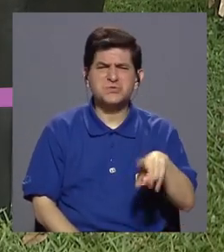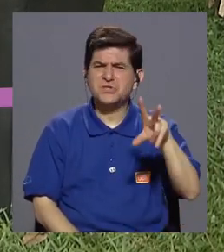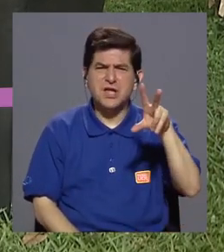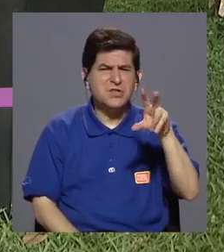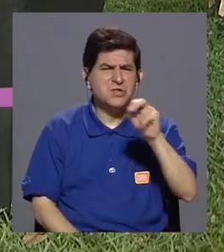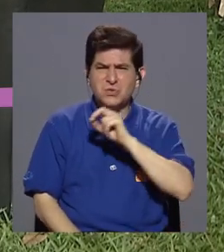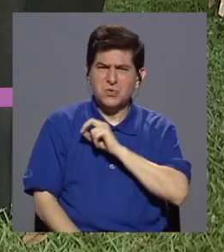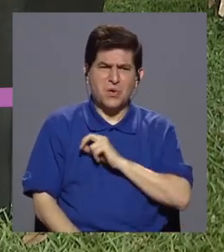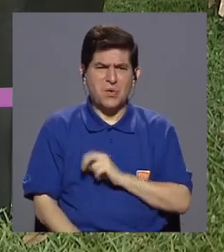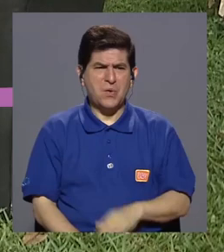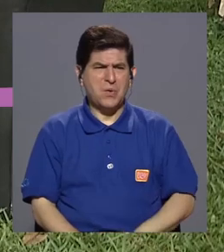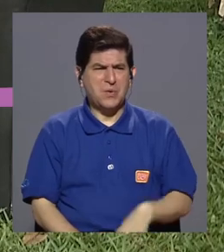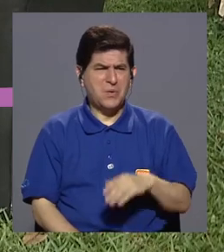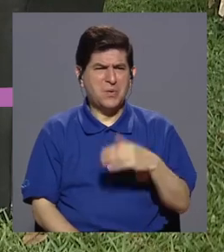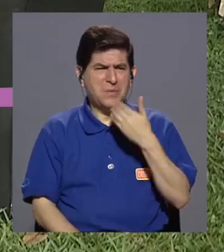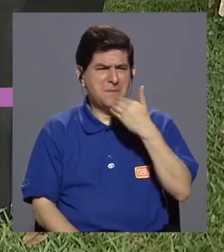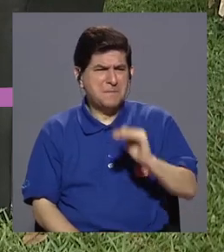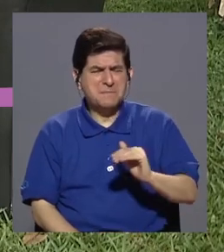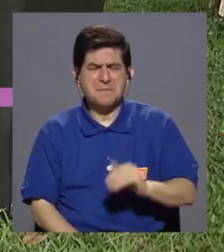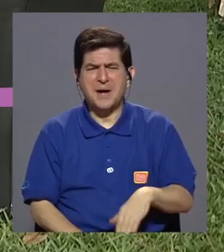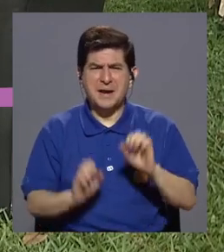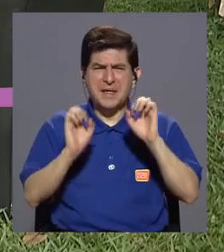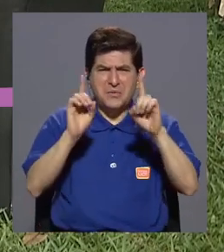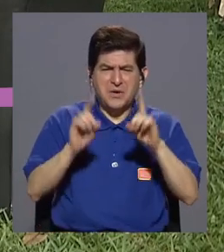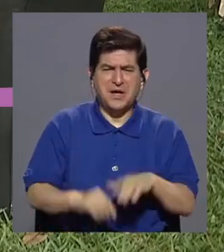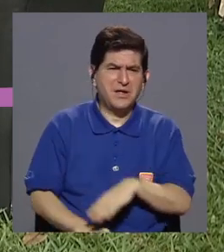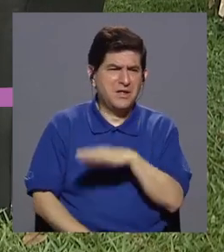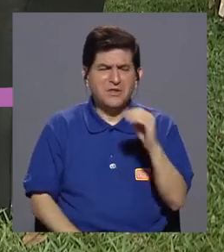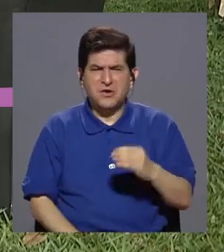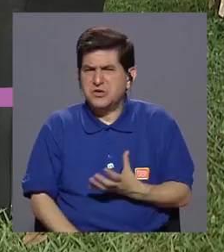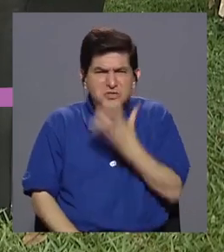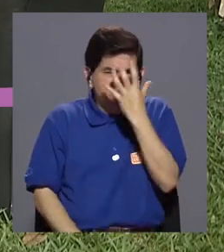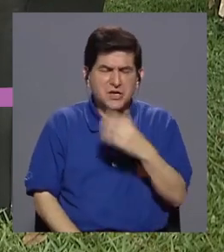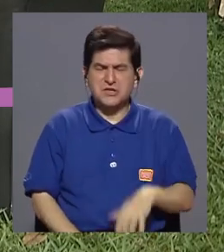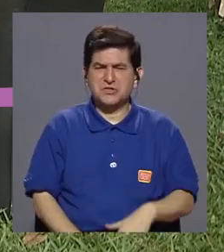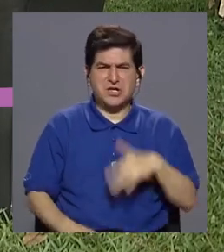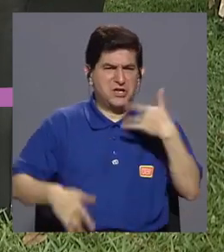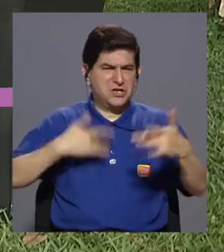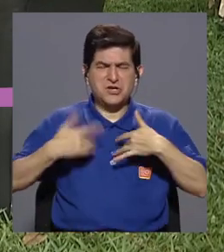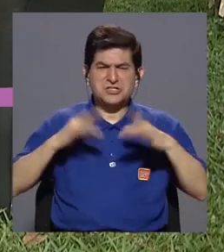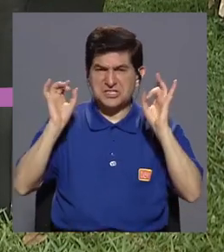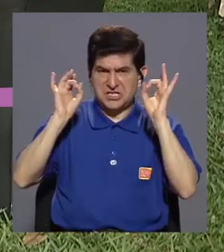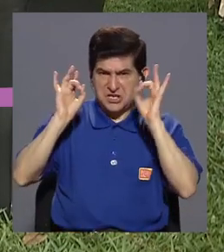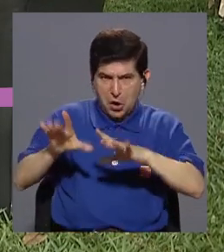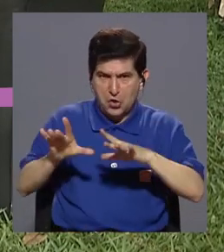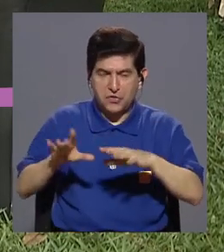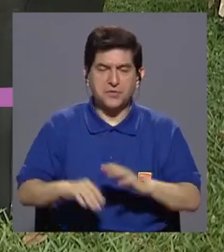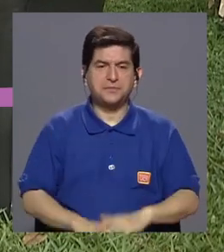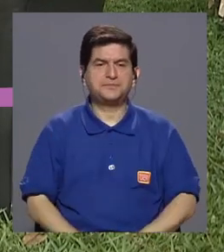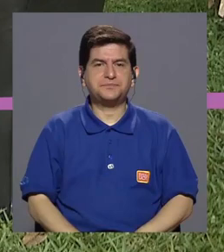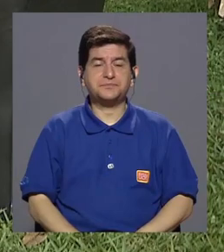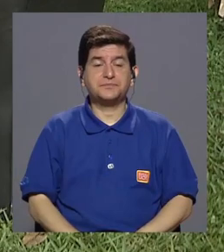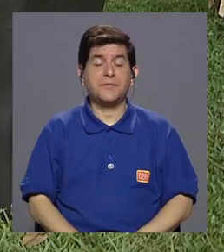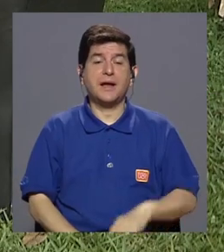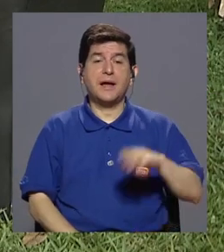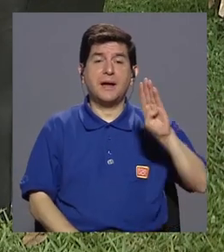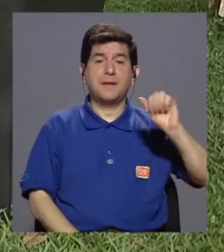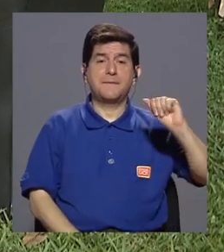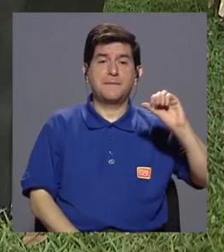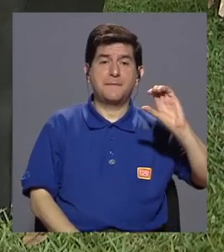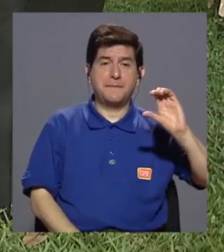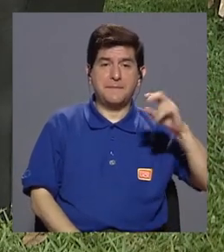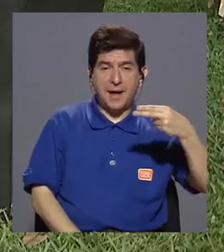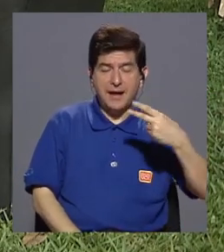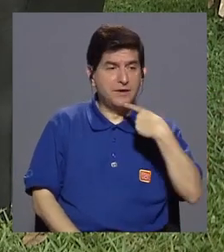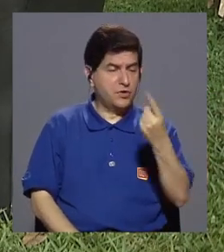malcriada, no sea enojona, no sienta odio, sería el mensaje atrás. Bach nos dice, no